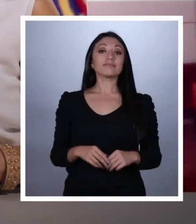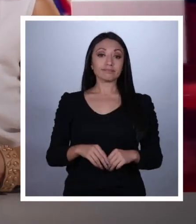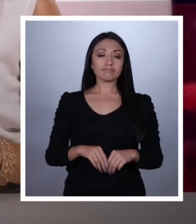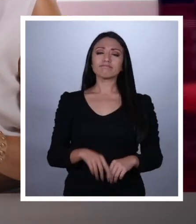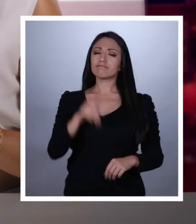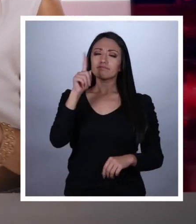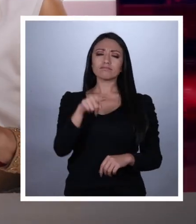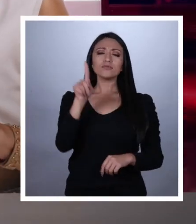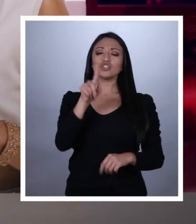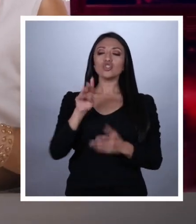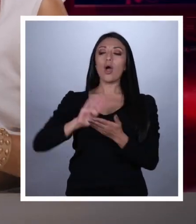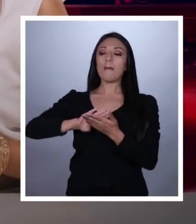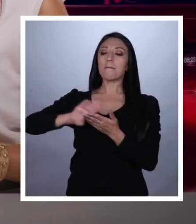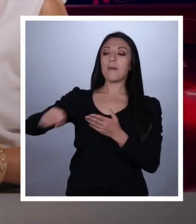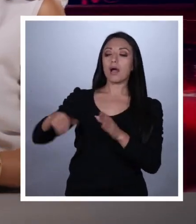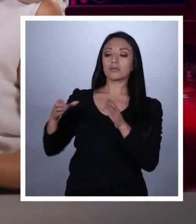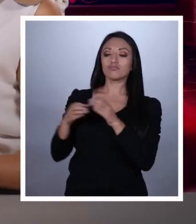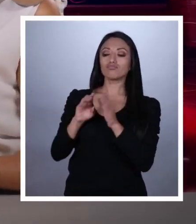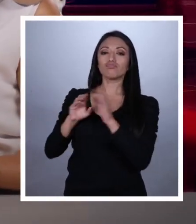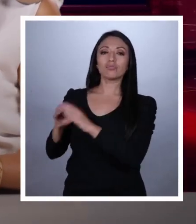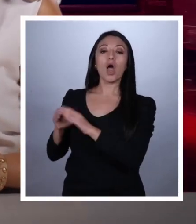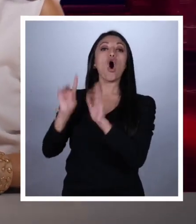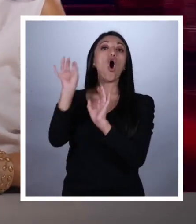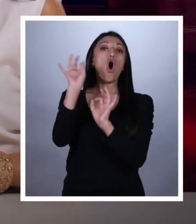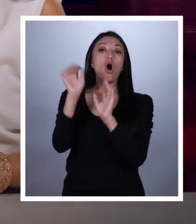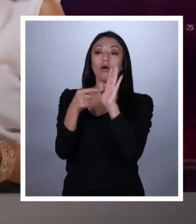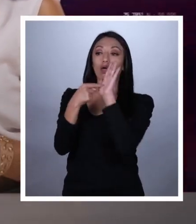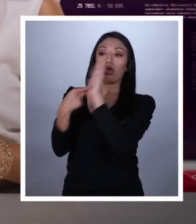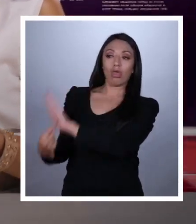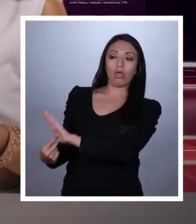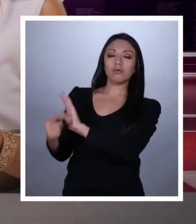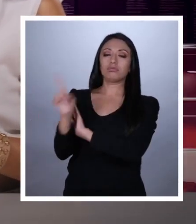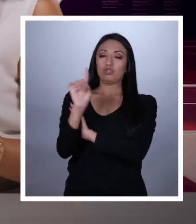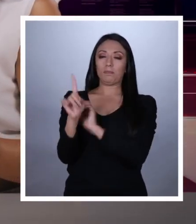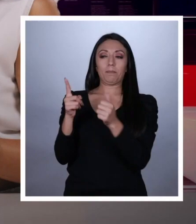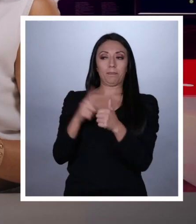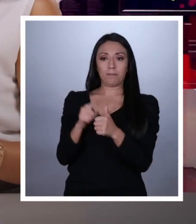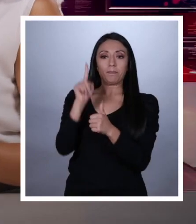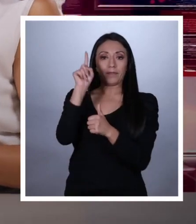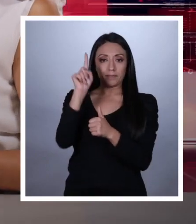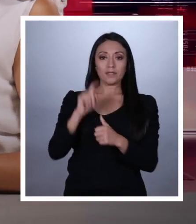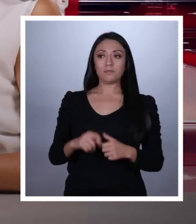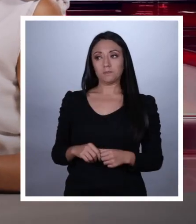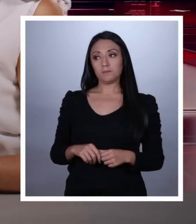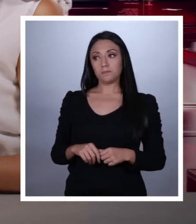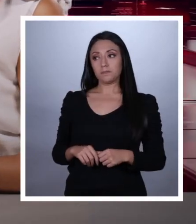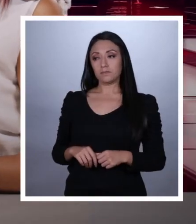descartarse cualquier tipo de exclusión o discriminación. Eso como primer punto.